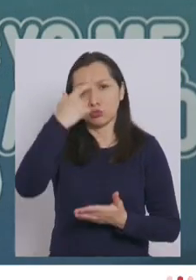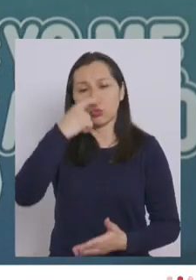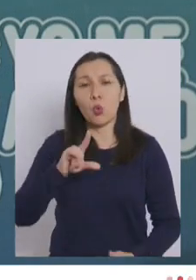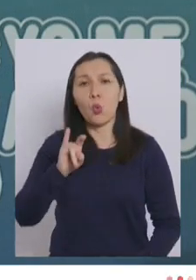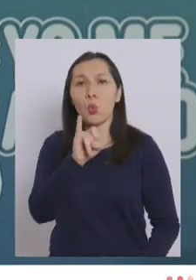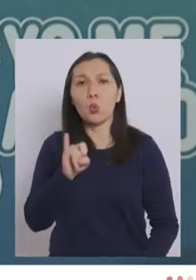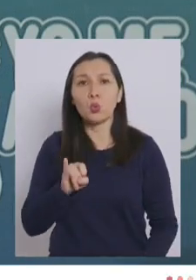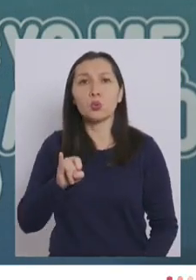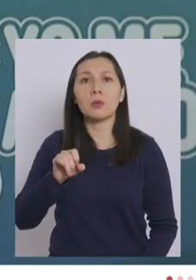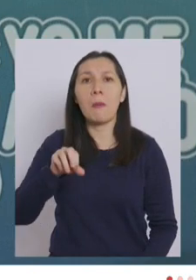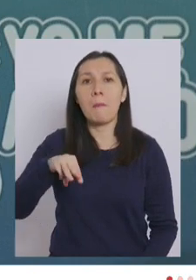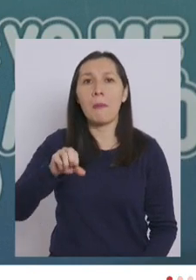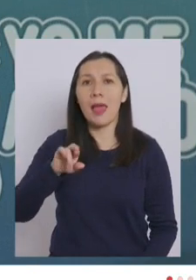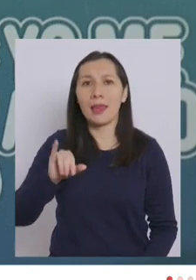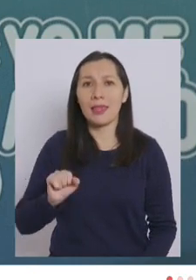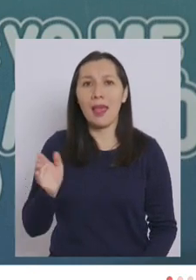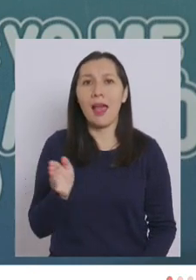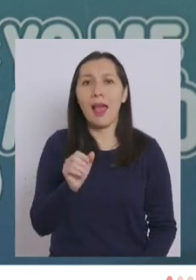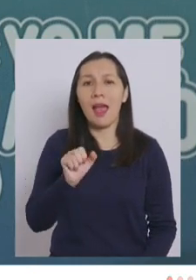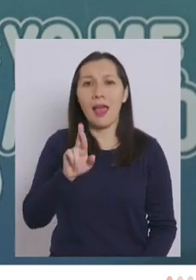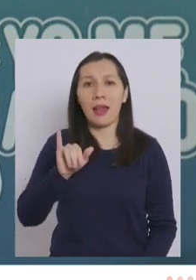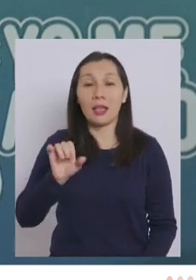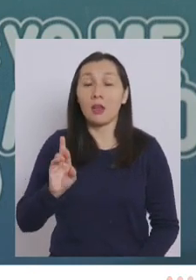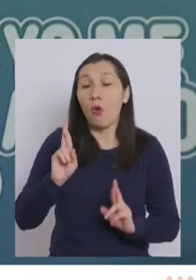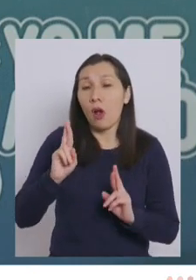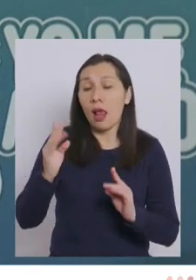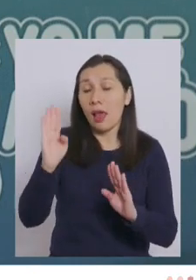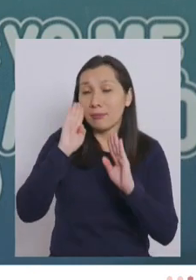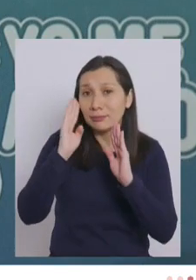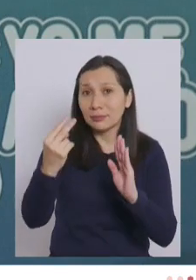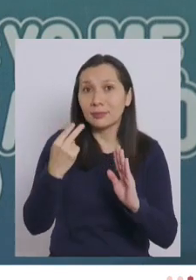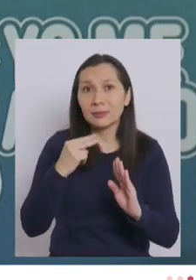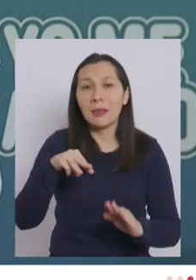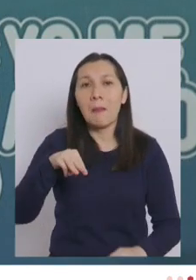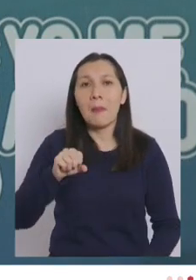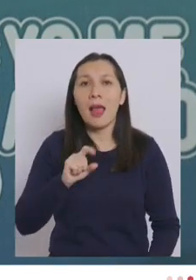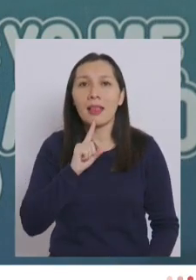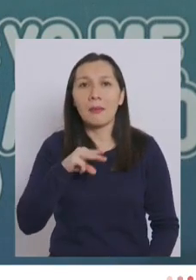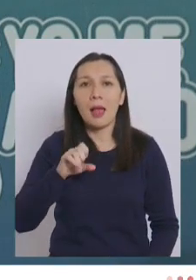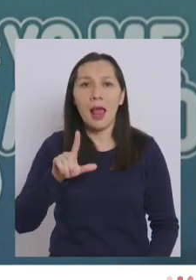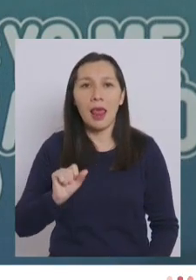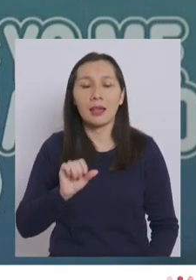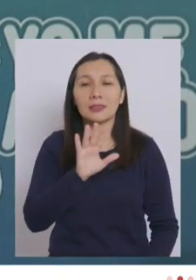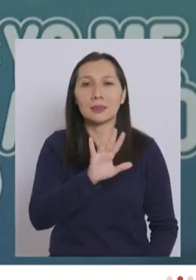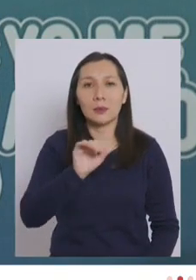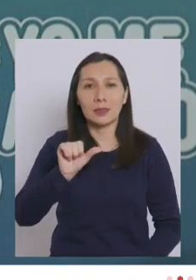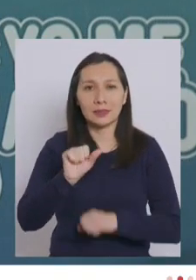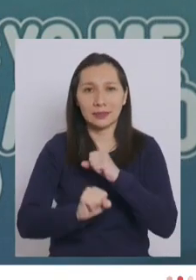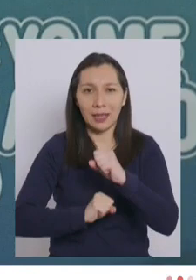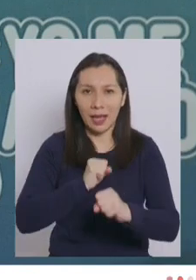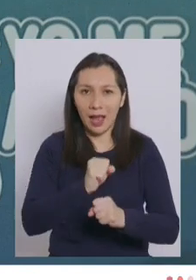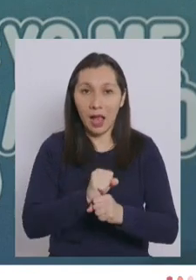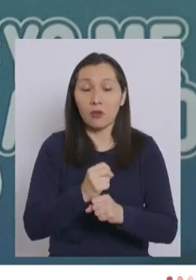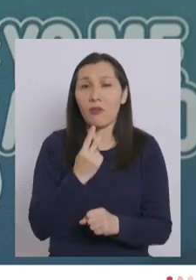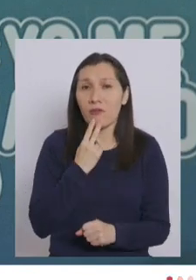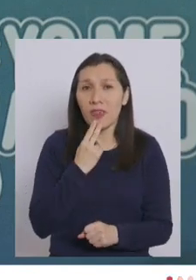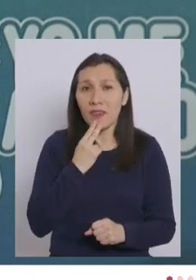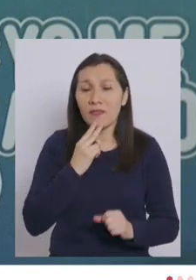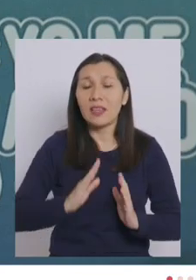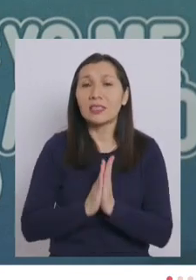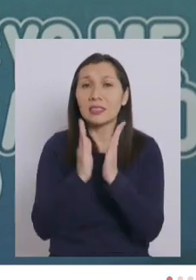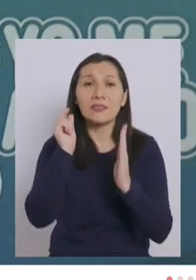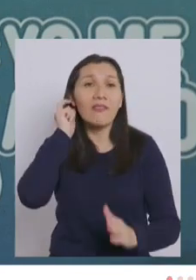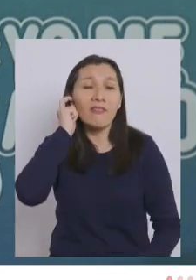Araya. Ojalá que nos esté escuchando. Luz María Araya Matamala. 56 años. Vivo en San